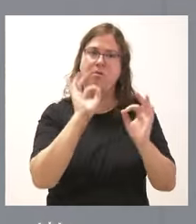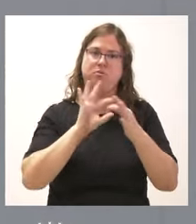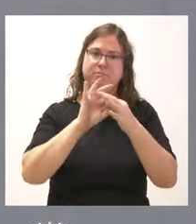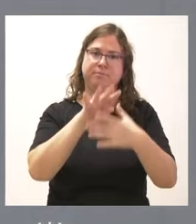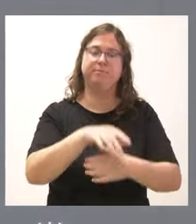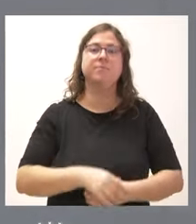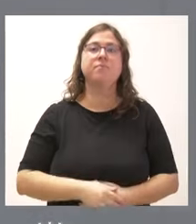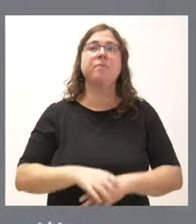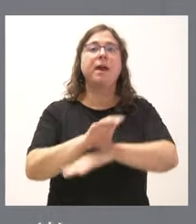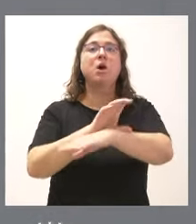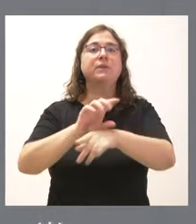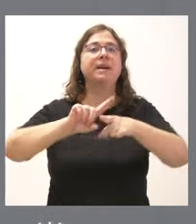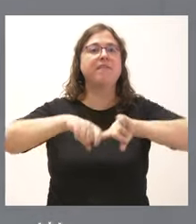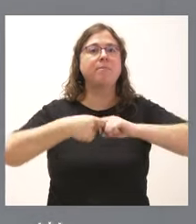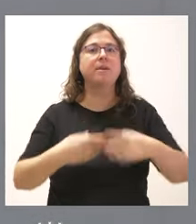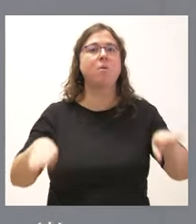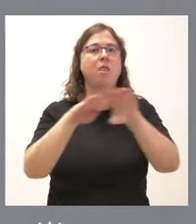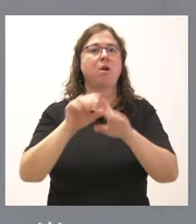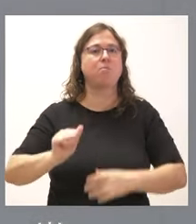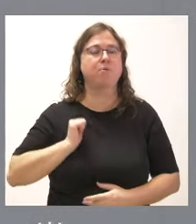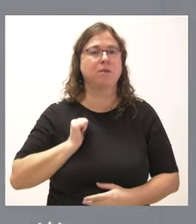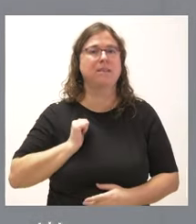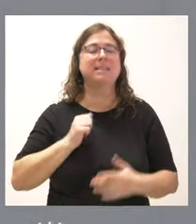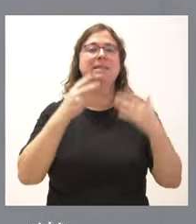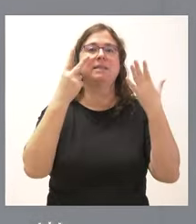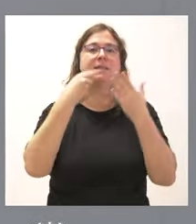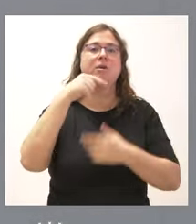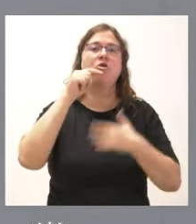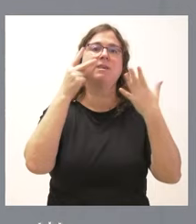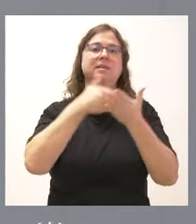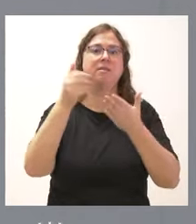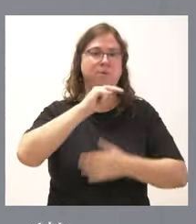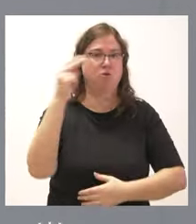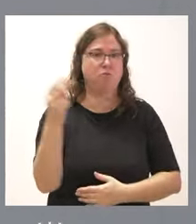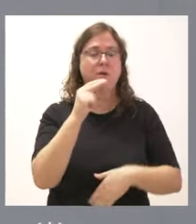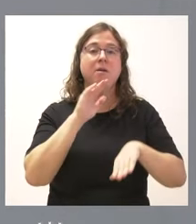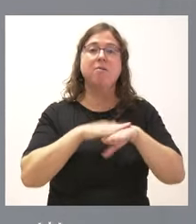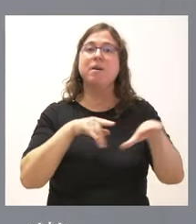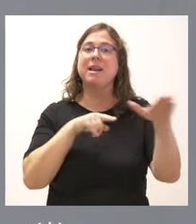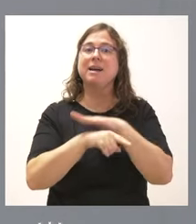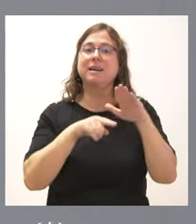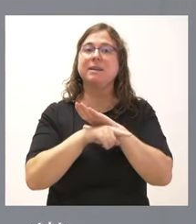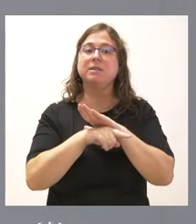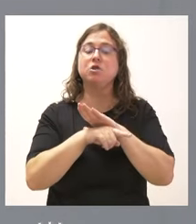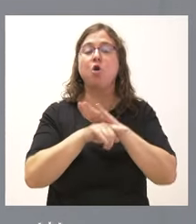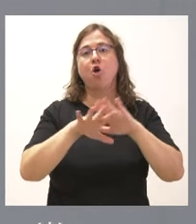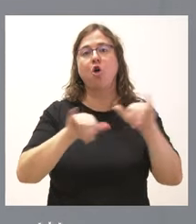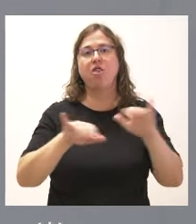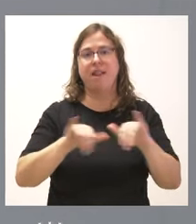La Consejería de Familia, igualdad de oportunidades, 7,7 millones de euros destina para la gestión del programa Conciliamos.